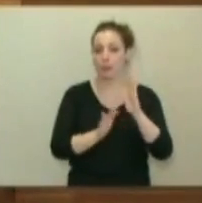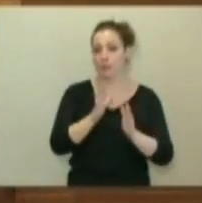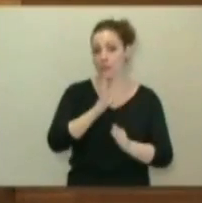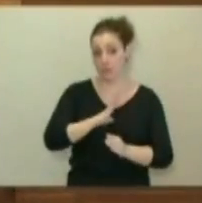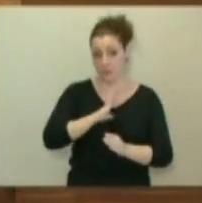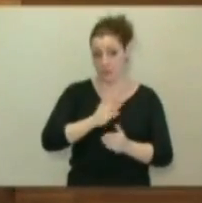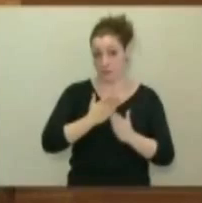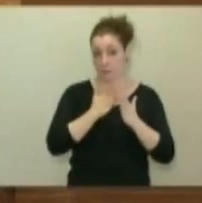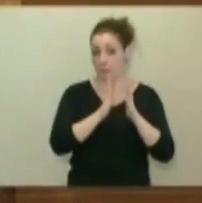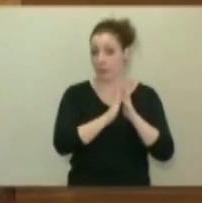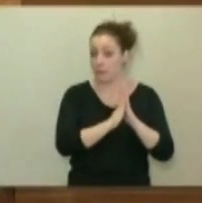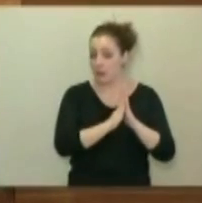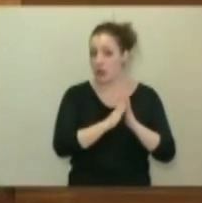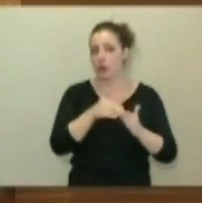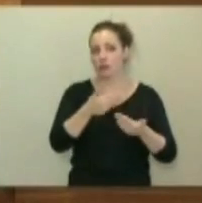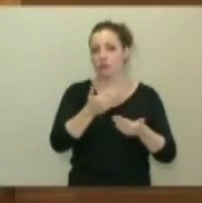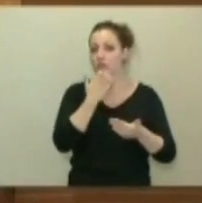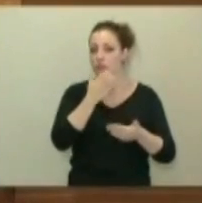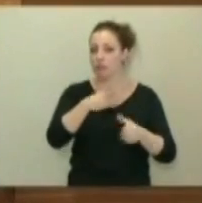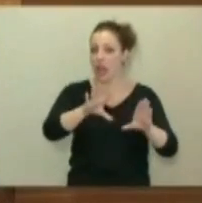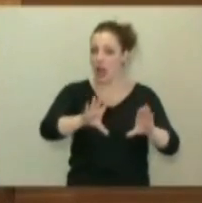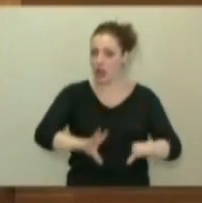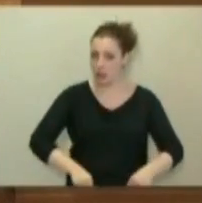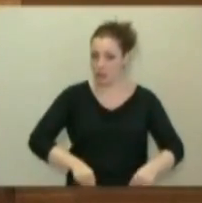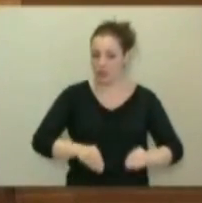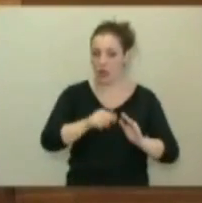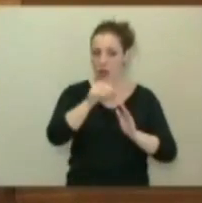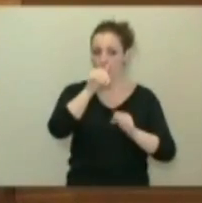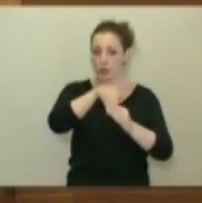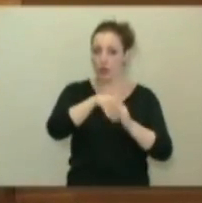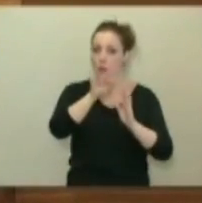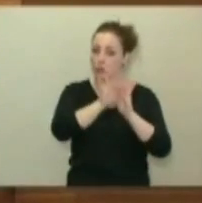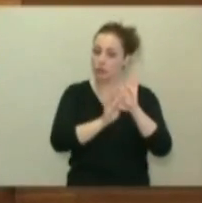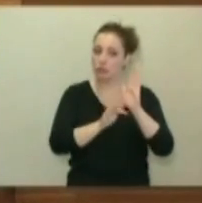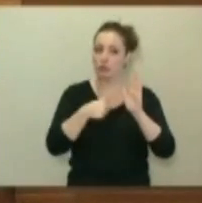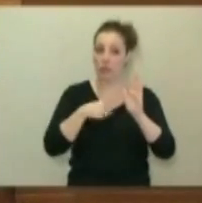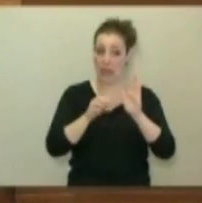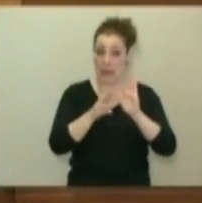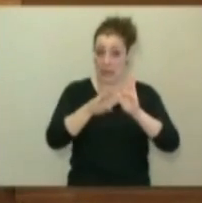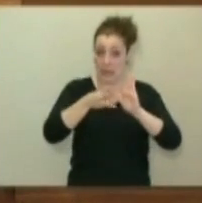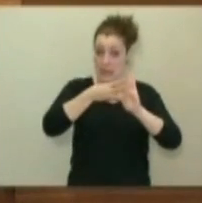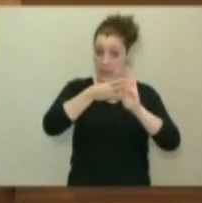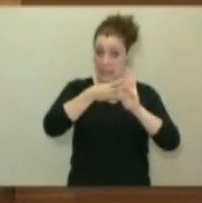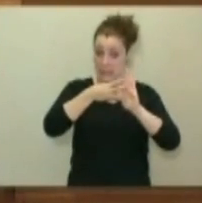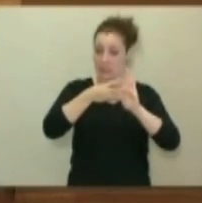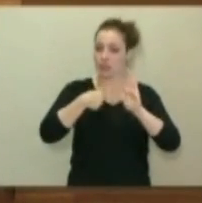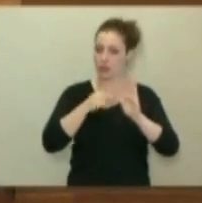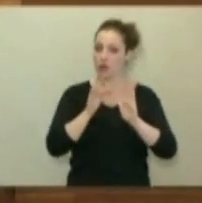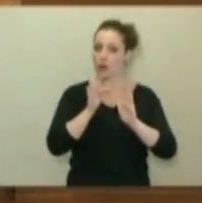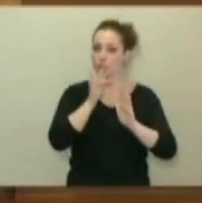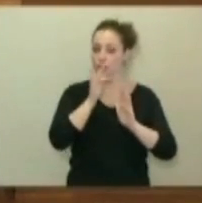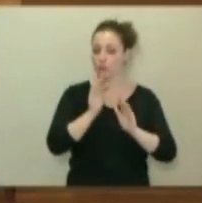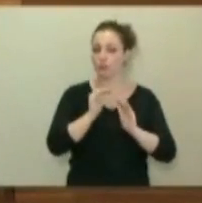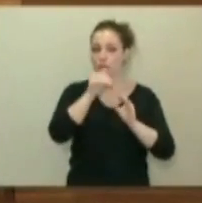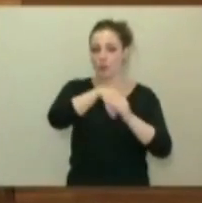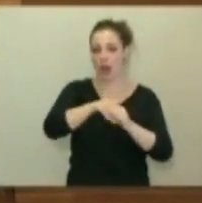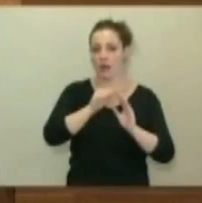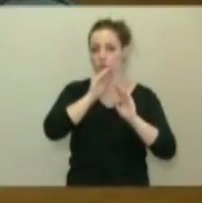aceptan a ello, si aceptan esa votación por puntos, votaré a favor de los tres primeros y votaré en contra del último punto.